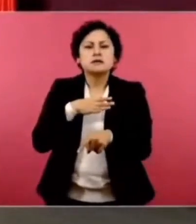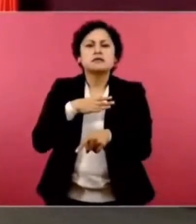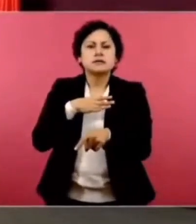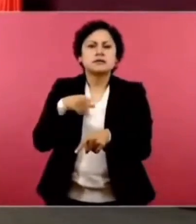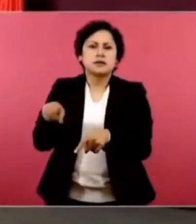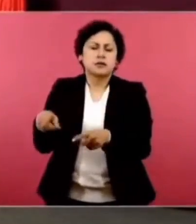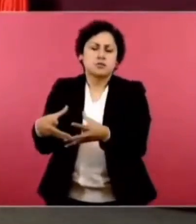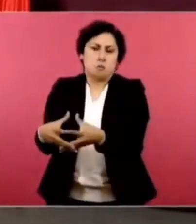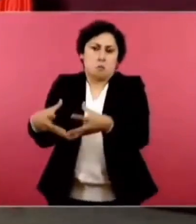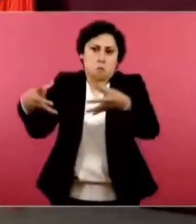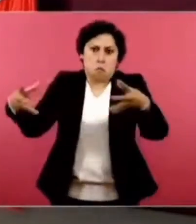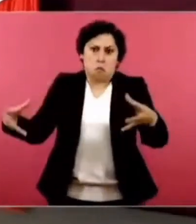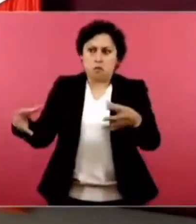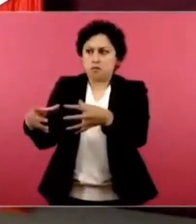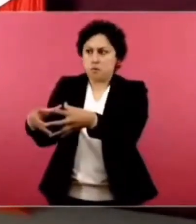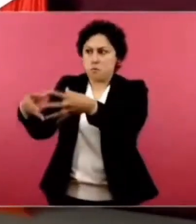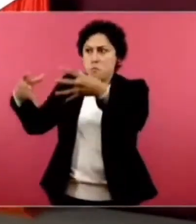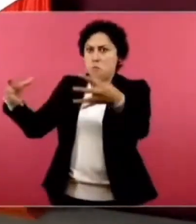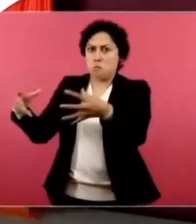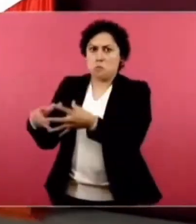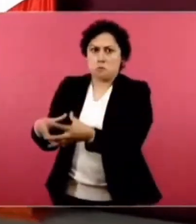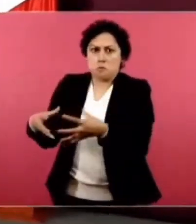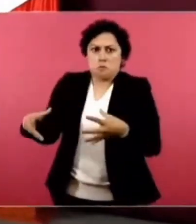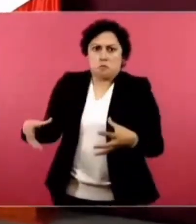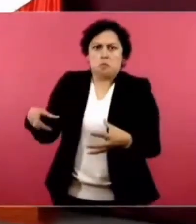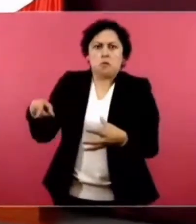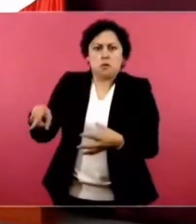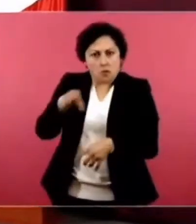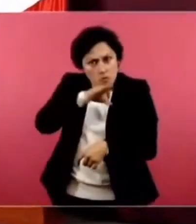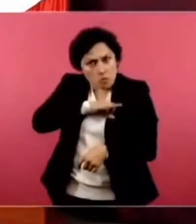capacidad productiva.